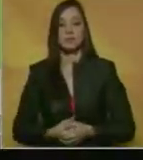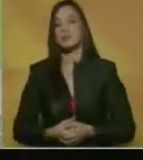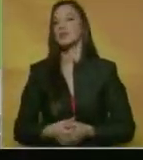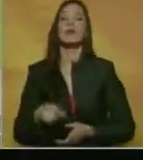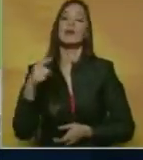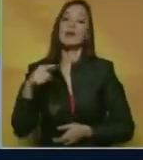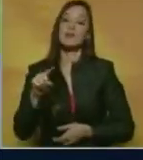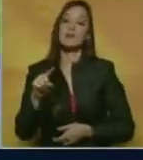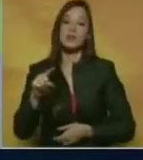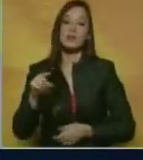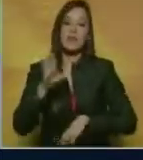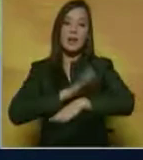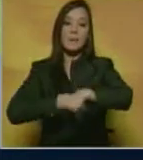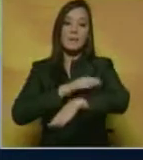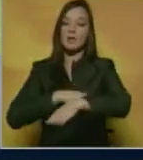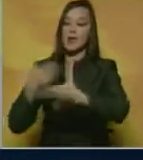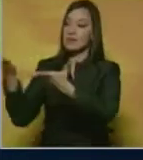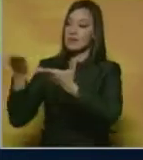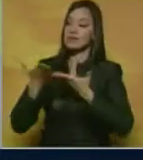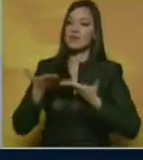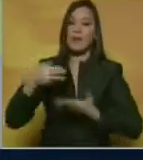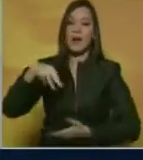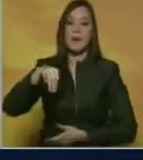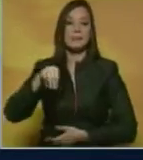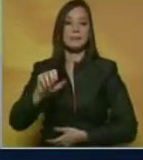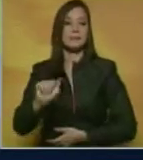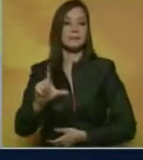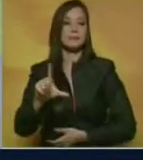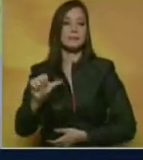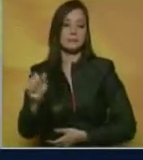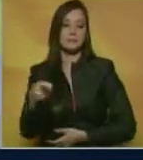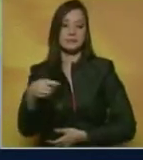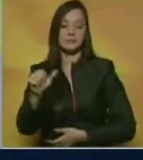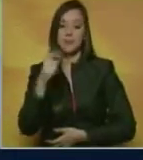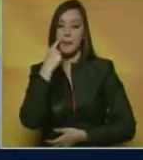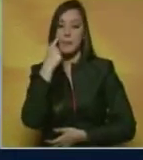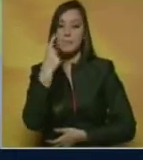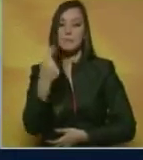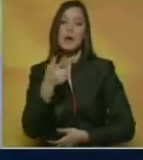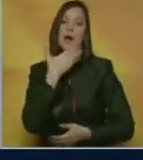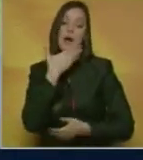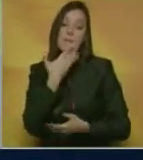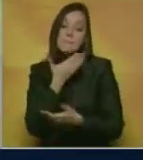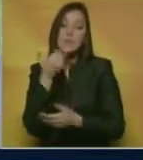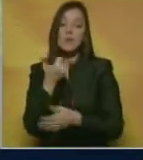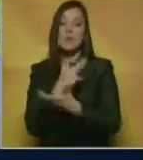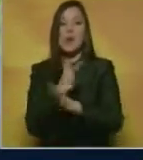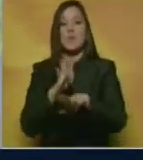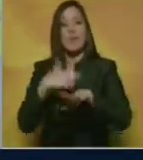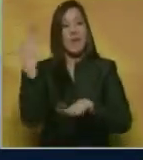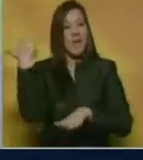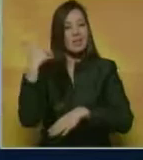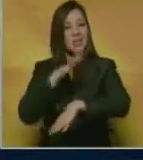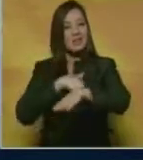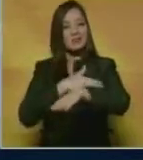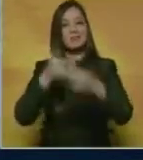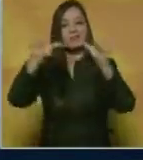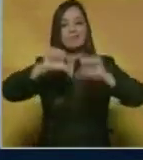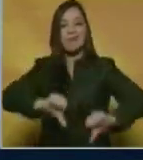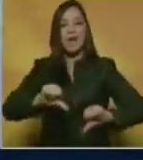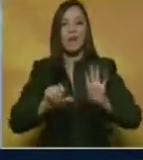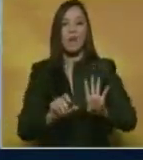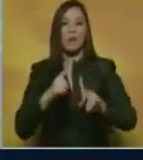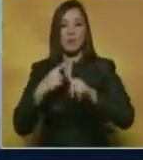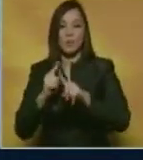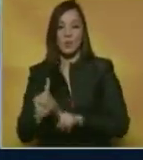En Camp Nou el Barcelona recibirá al Málaga con la intención de mostrar un mejor rostro que el exhibido ante el Celta de Vigo el pasado miércoles cuando cayeron cuatro goles por